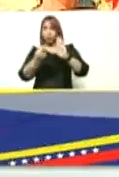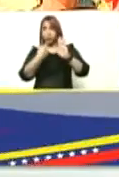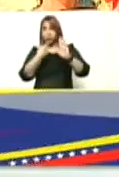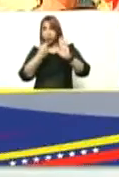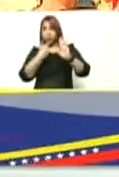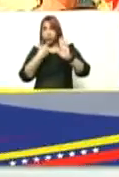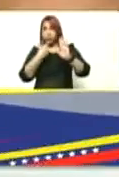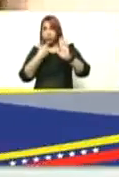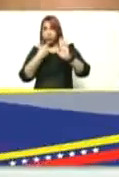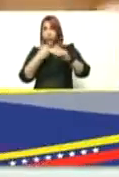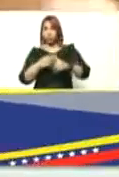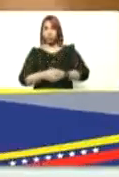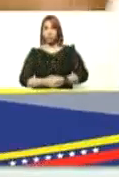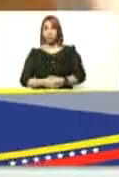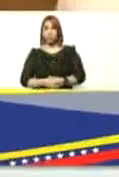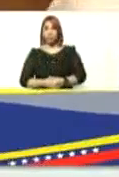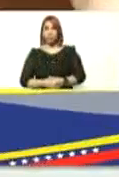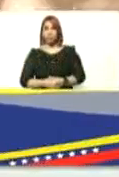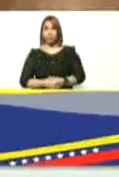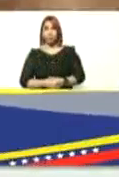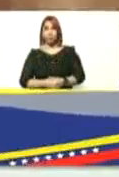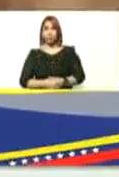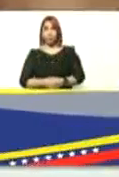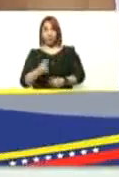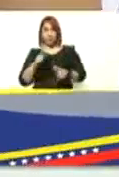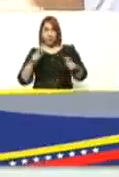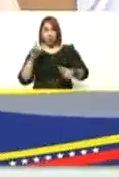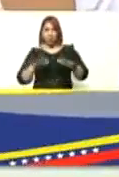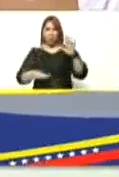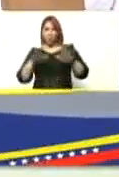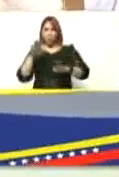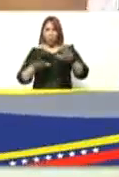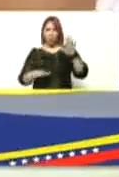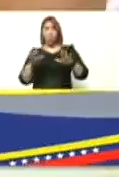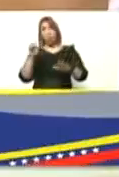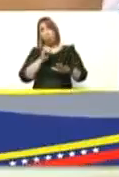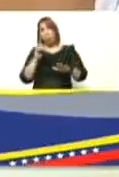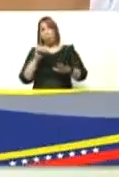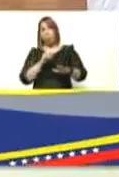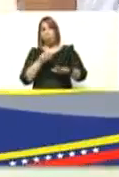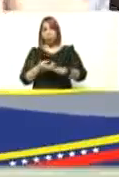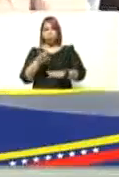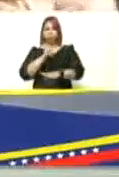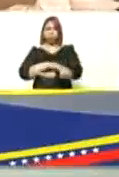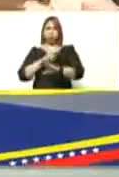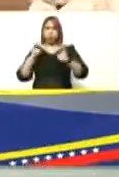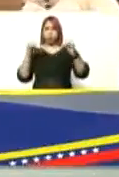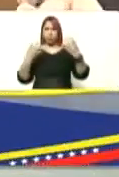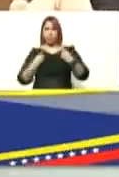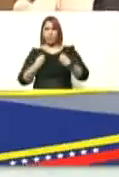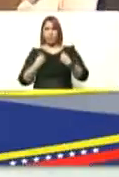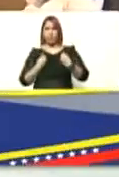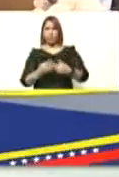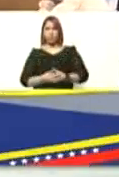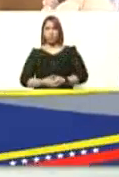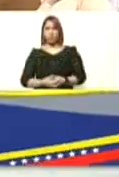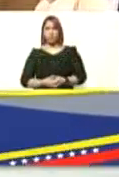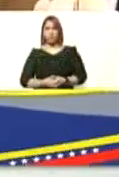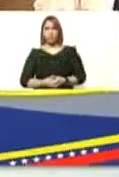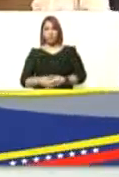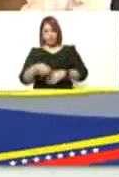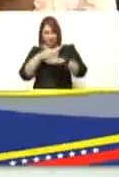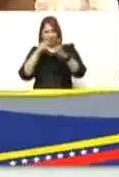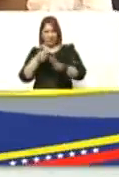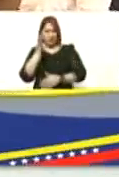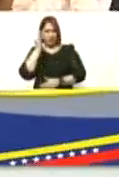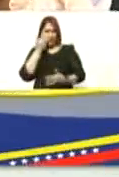para el tratamiento de los casos moderados y los casos graves y salvar vidas ministra Gabriela